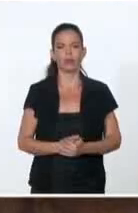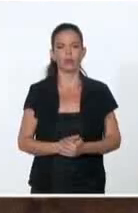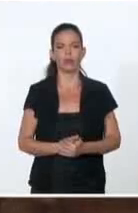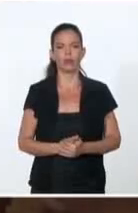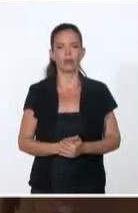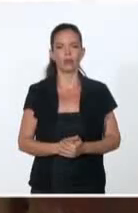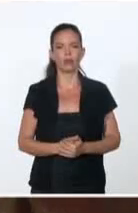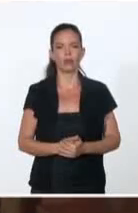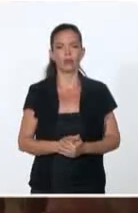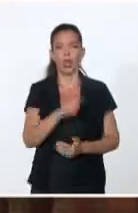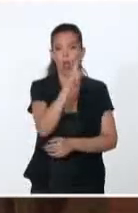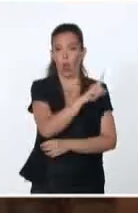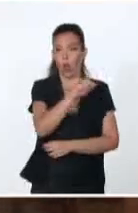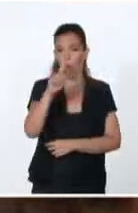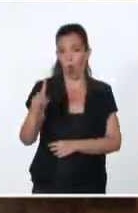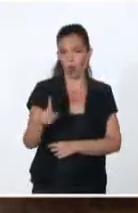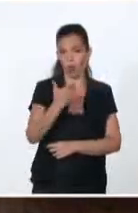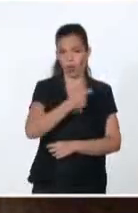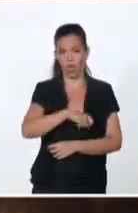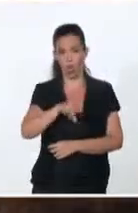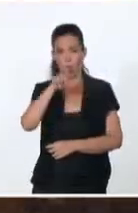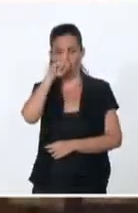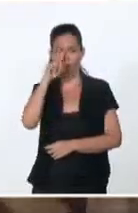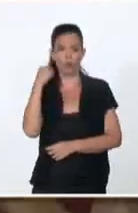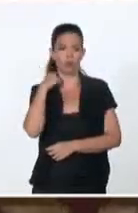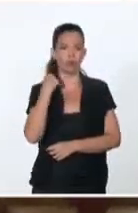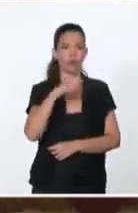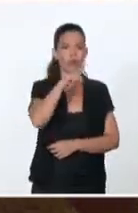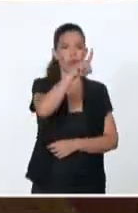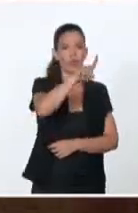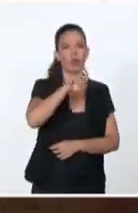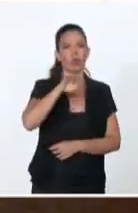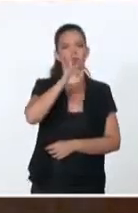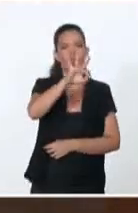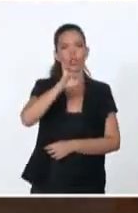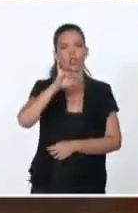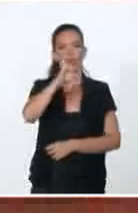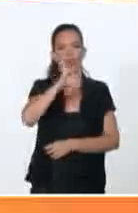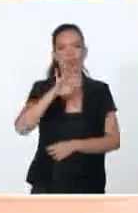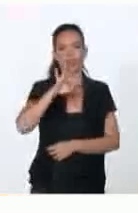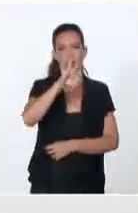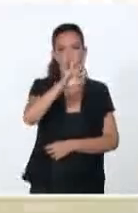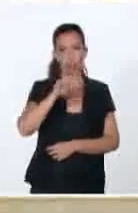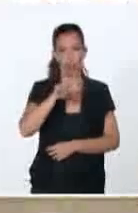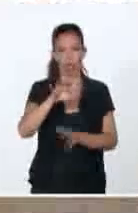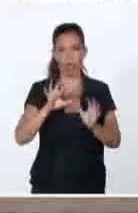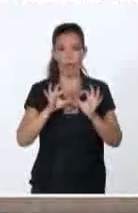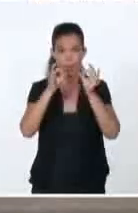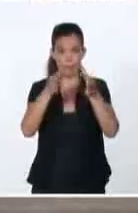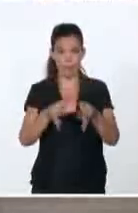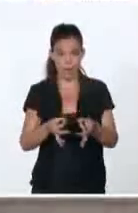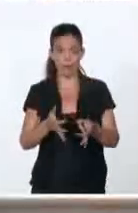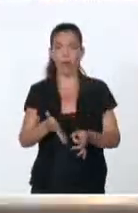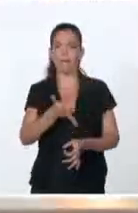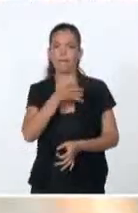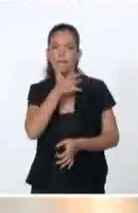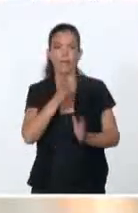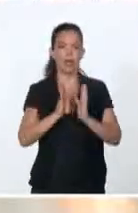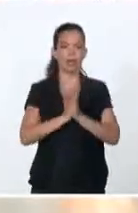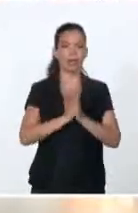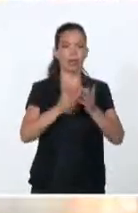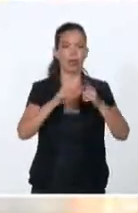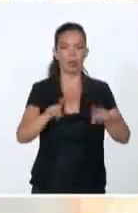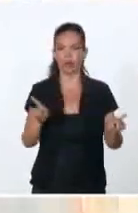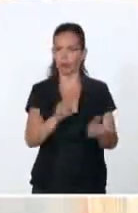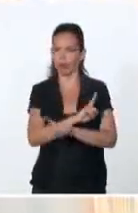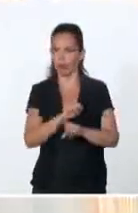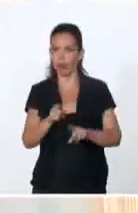El 11 de junio de 1868, una marcha que no parecía religiosa, resonó en la parroquia El Mayor, en la